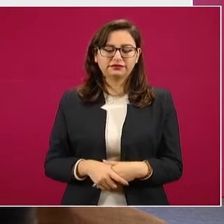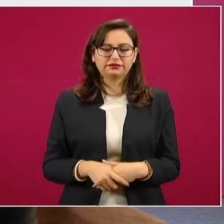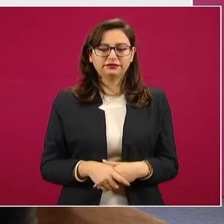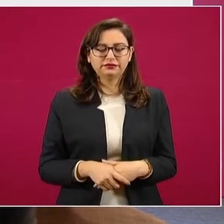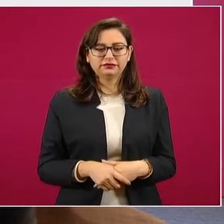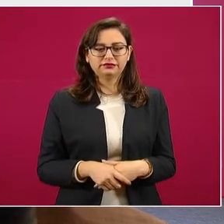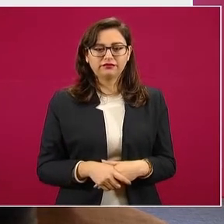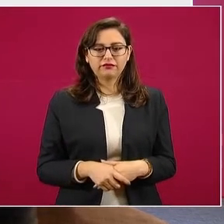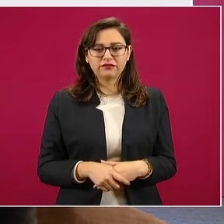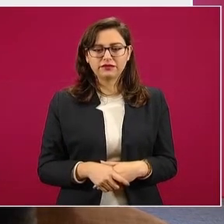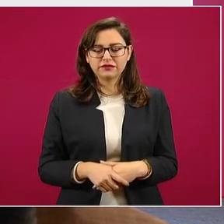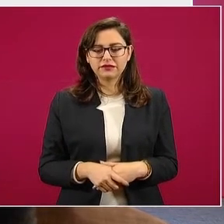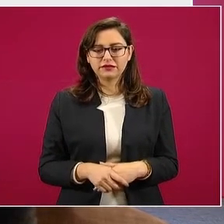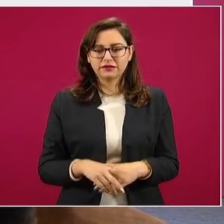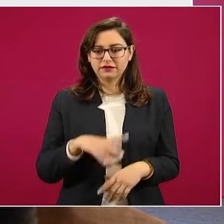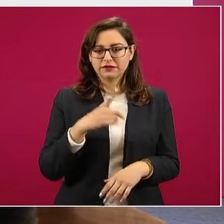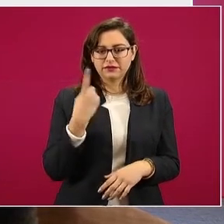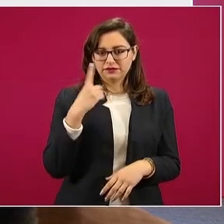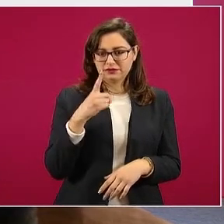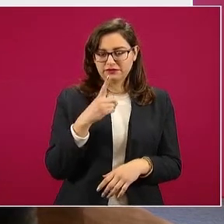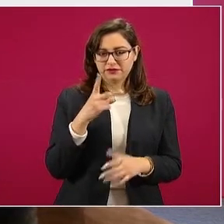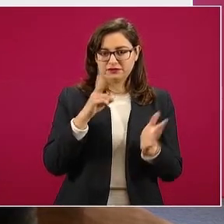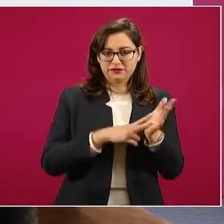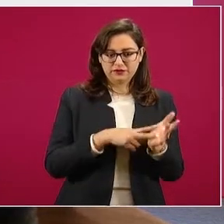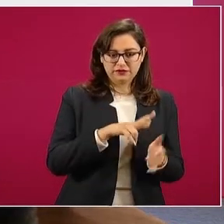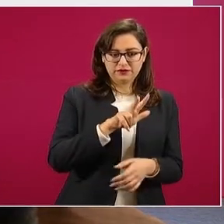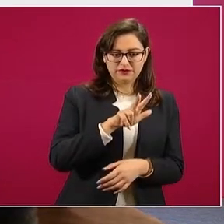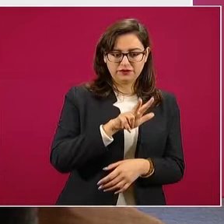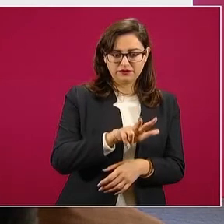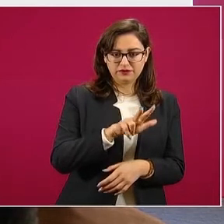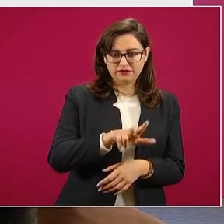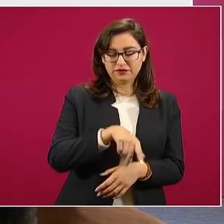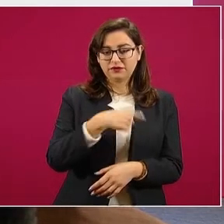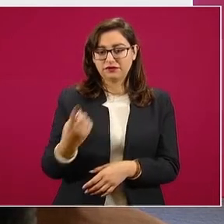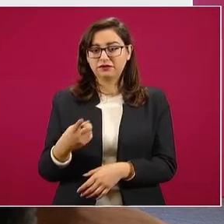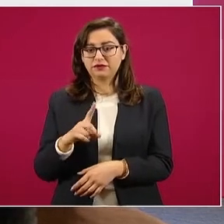Este es diciembre de 18, diciembre de 19.